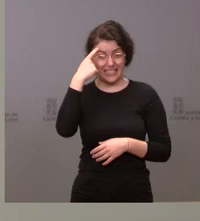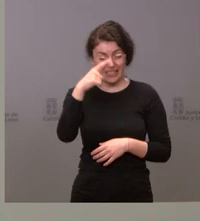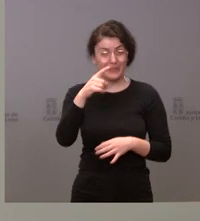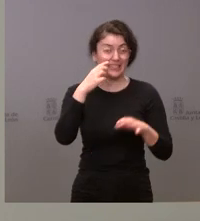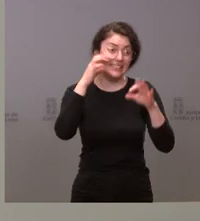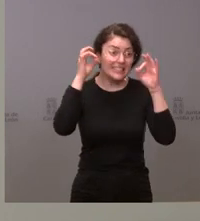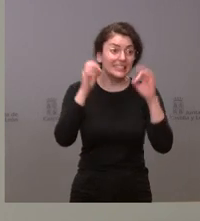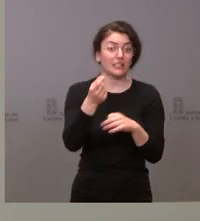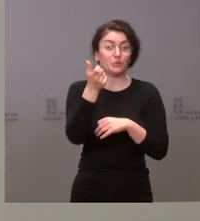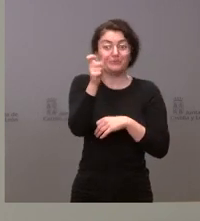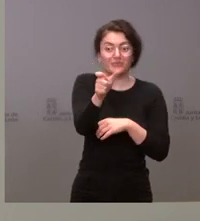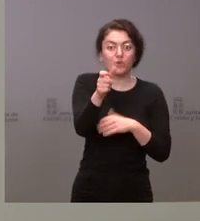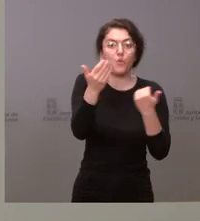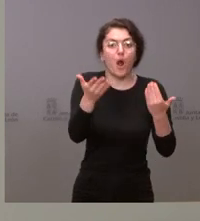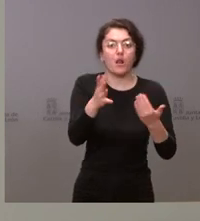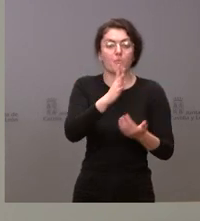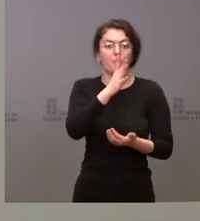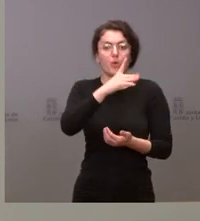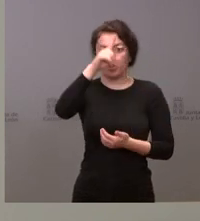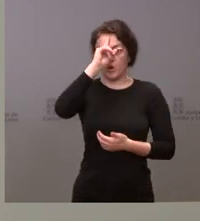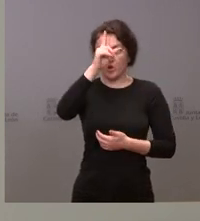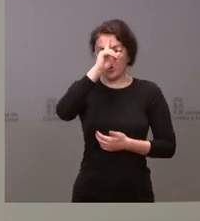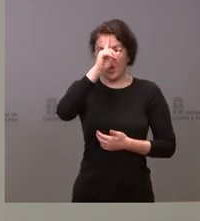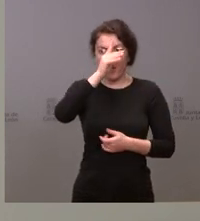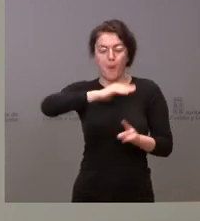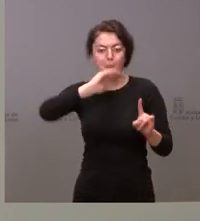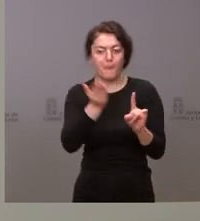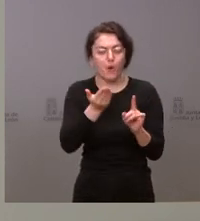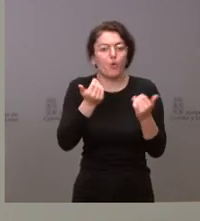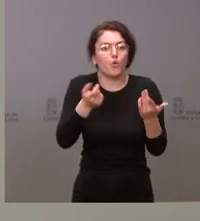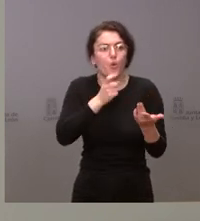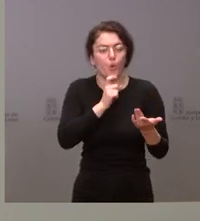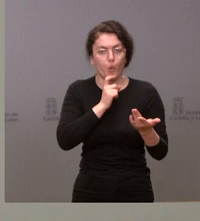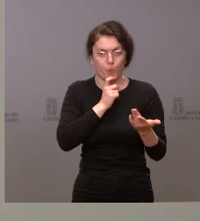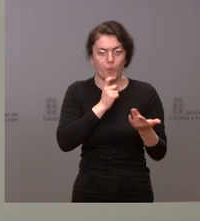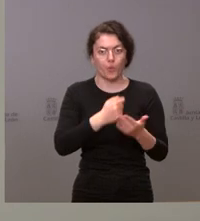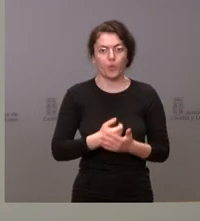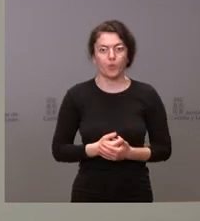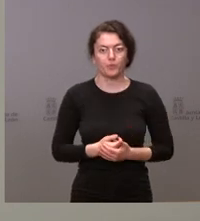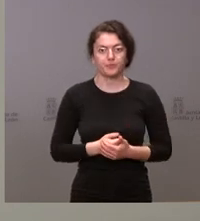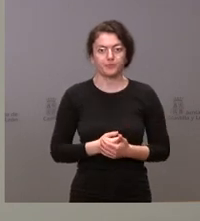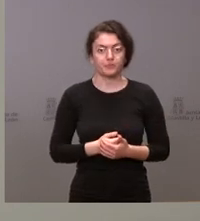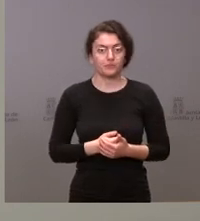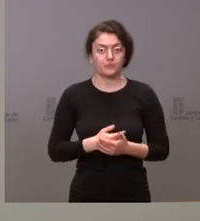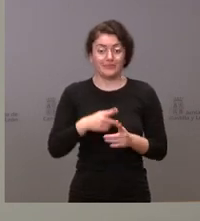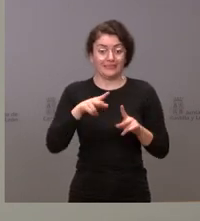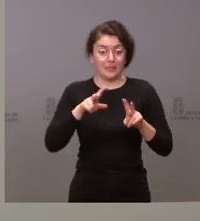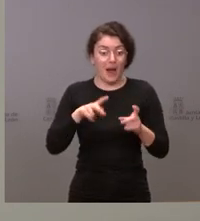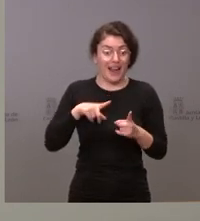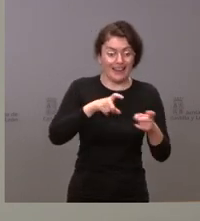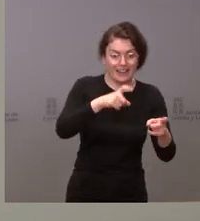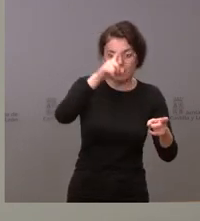porque no sabemos todavía la intensidad del impacto de esta guerra ni la duración de la misma.